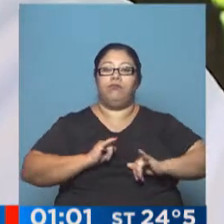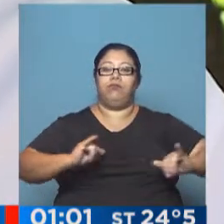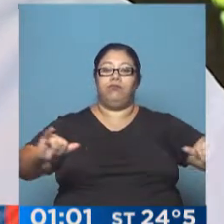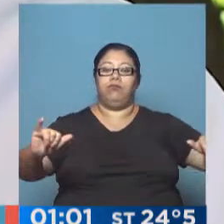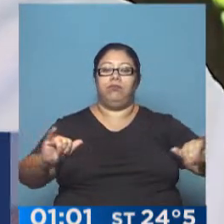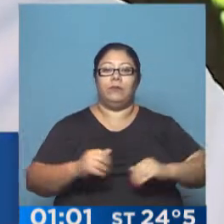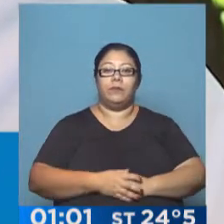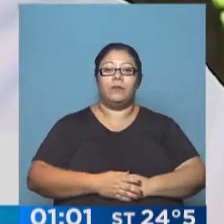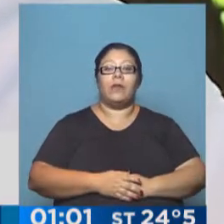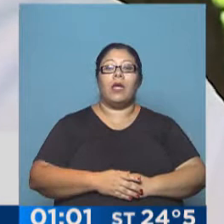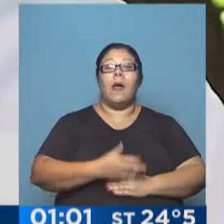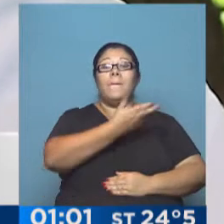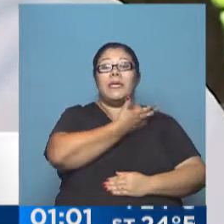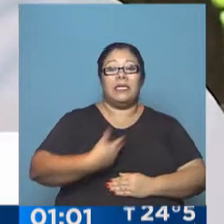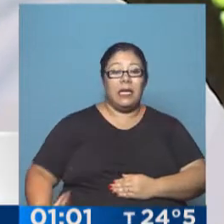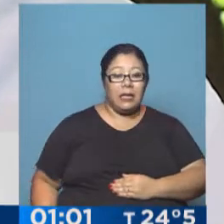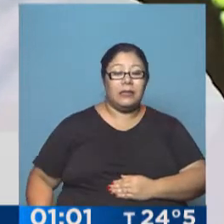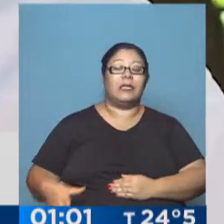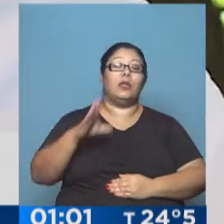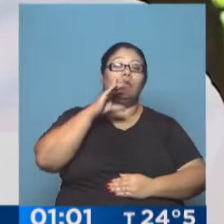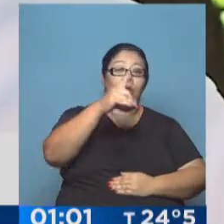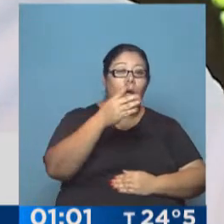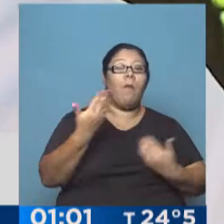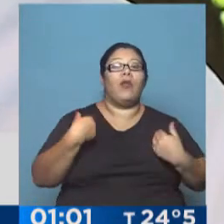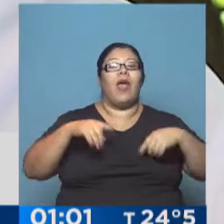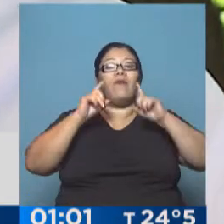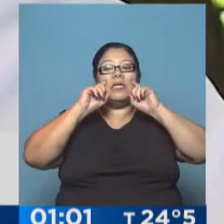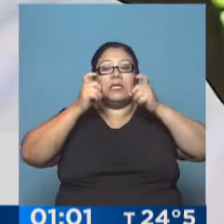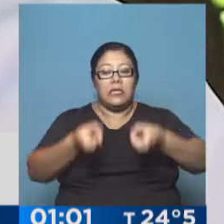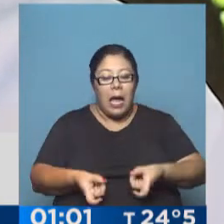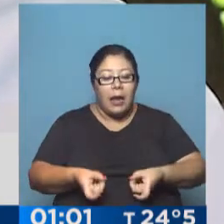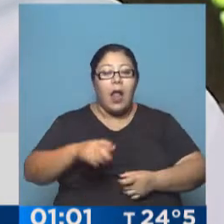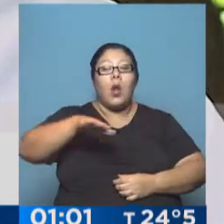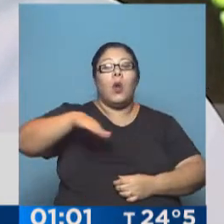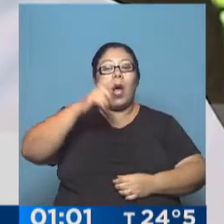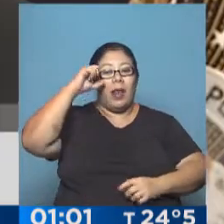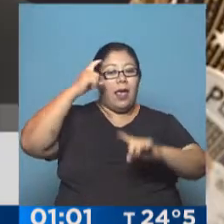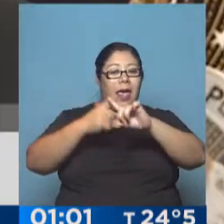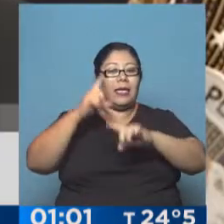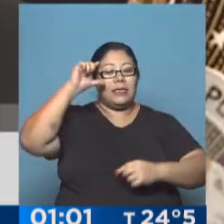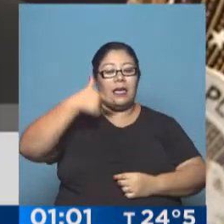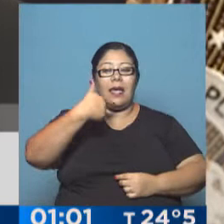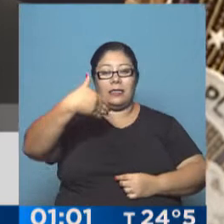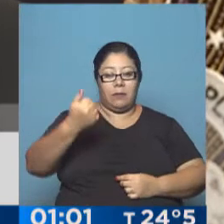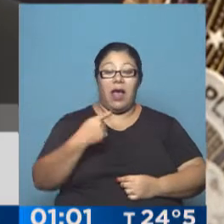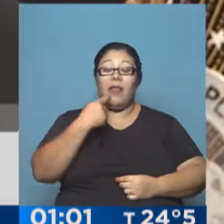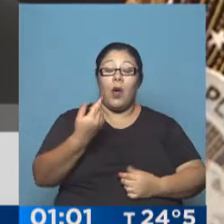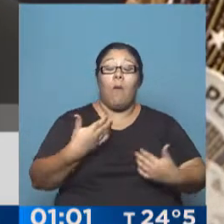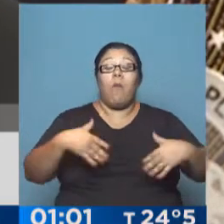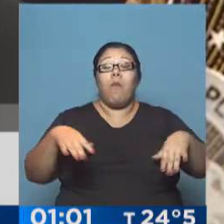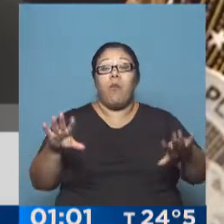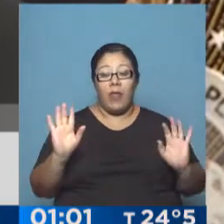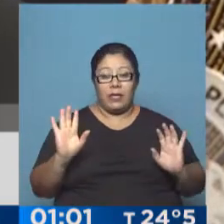Obama podría ir a la ex ESMA. El secretario de Derechos Humanos, Claudio Abruj, no descartó la visita del presidente de Estados Unidos